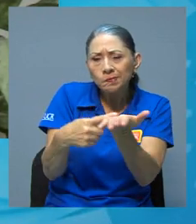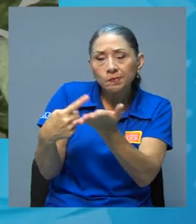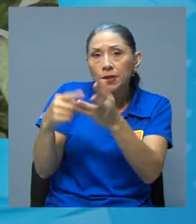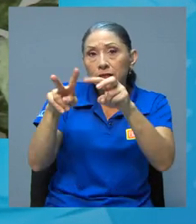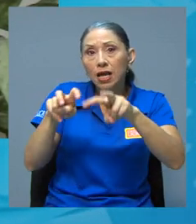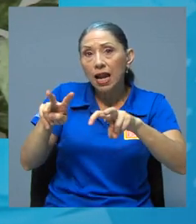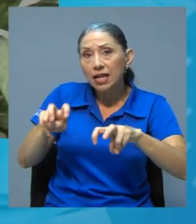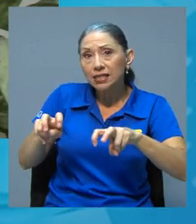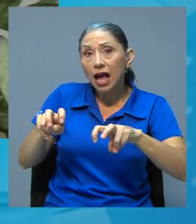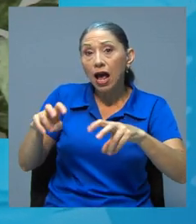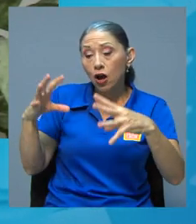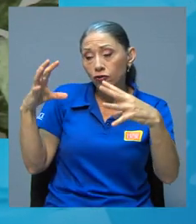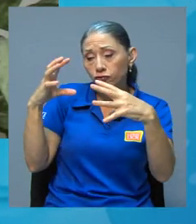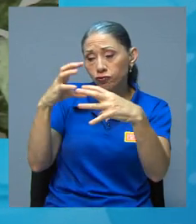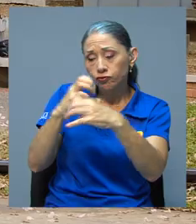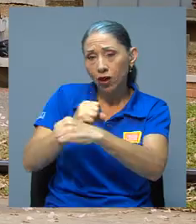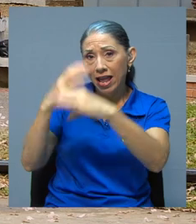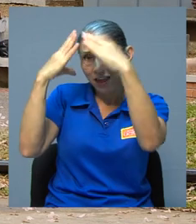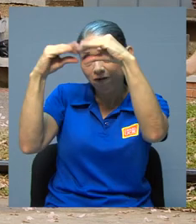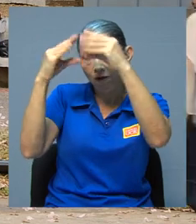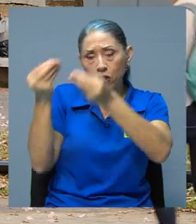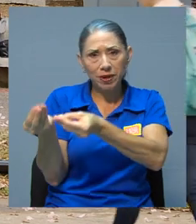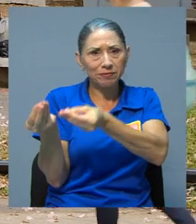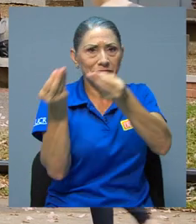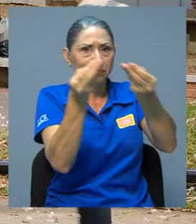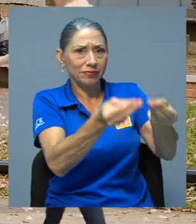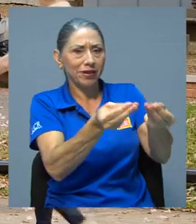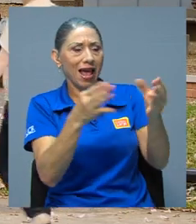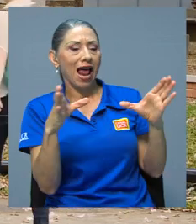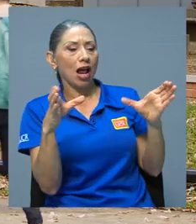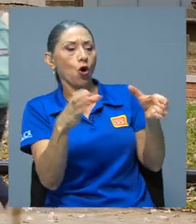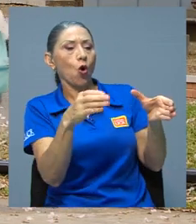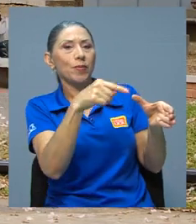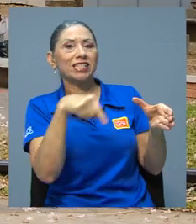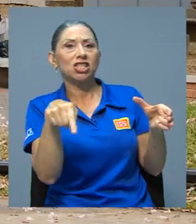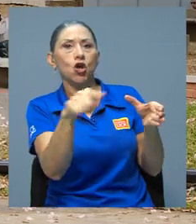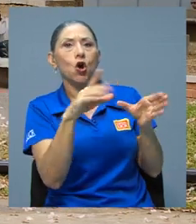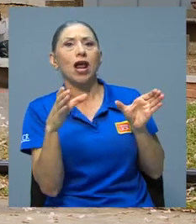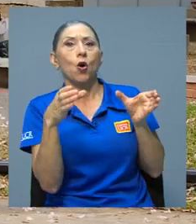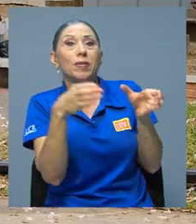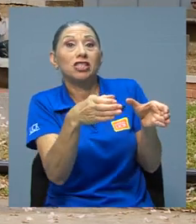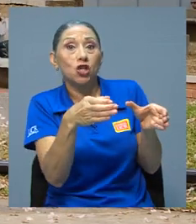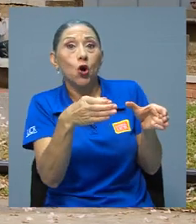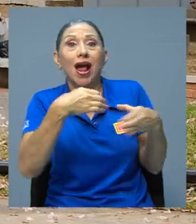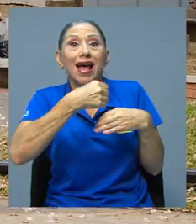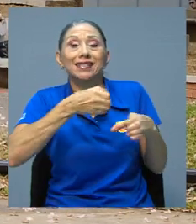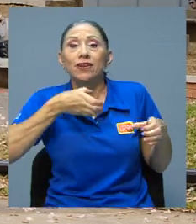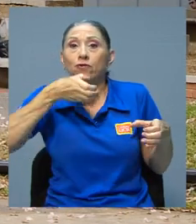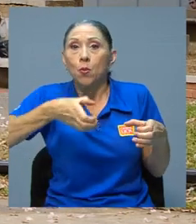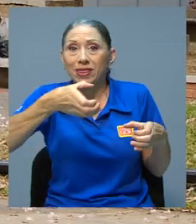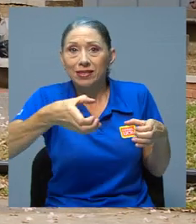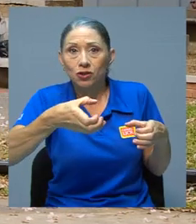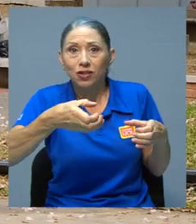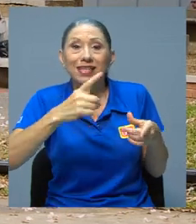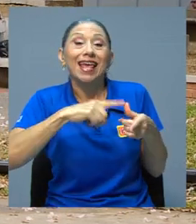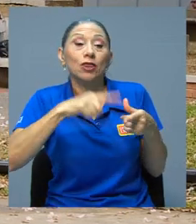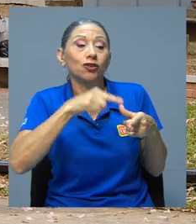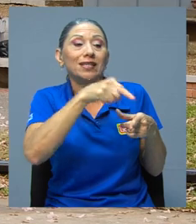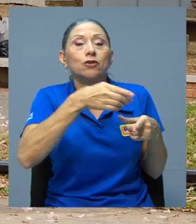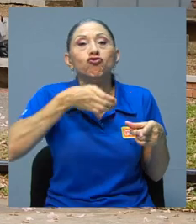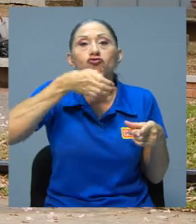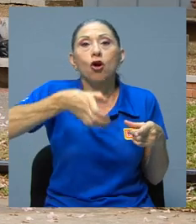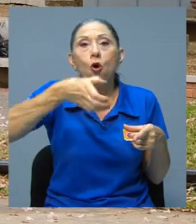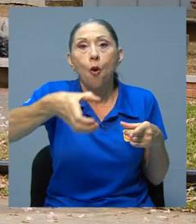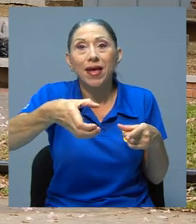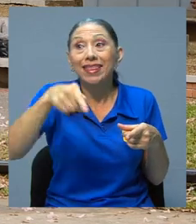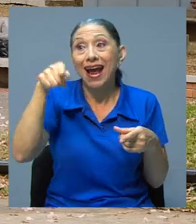remite un informe a la comisión. La comisión propiamente es un órgano recomendativo, entonces se emite una recomendación